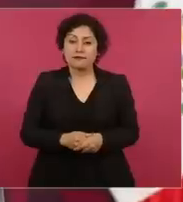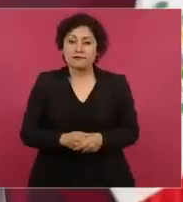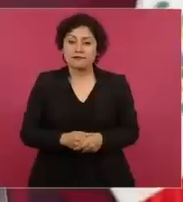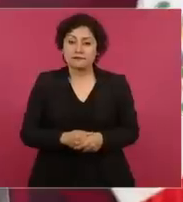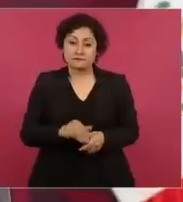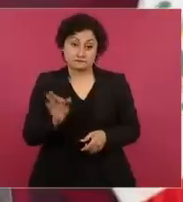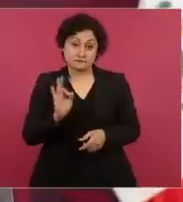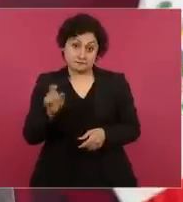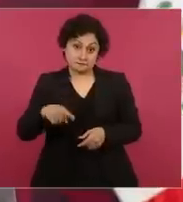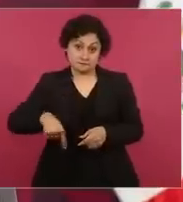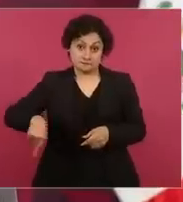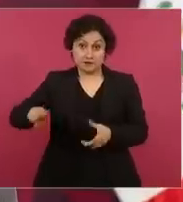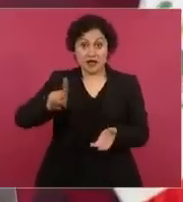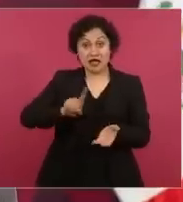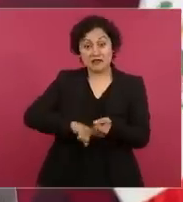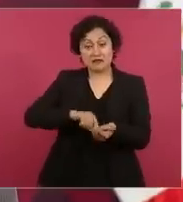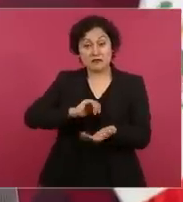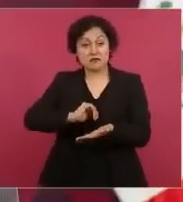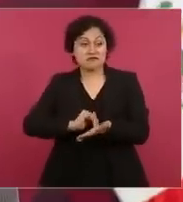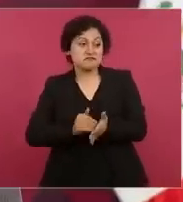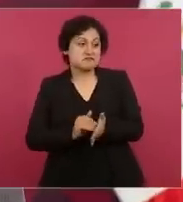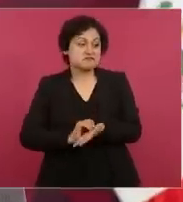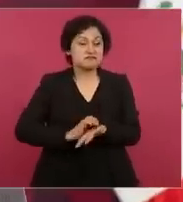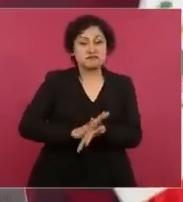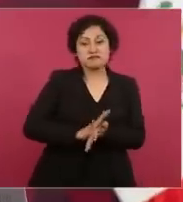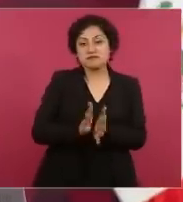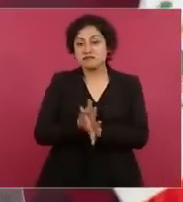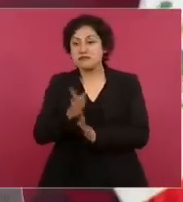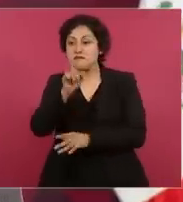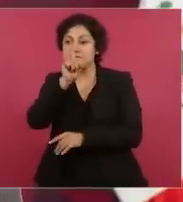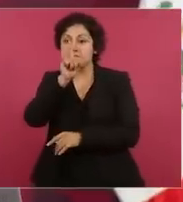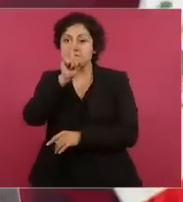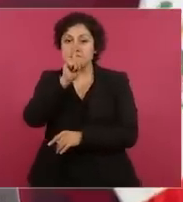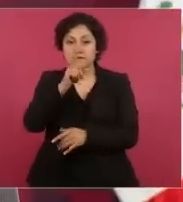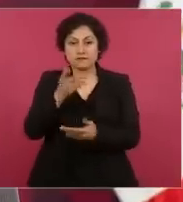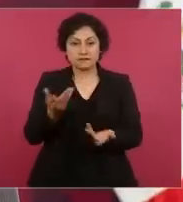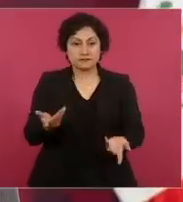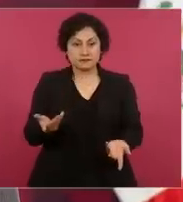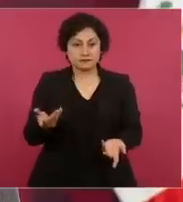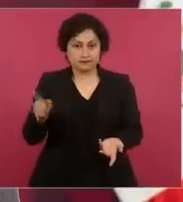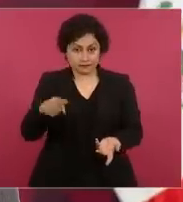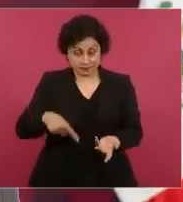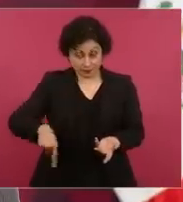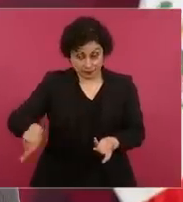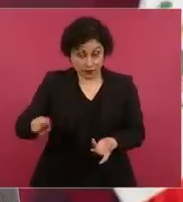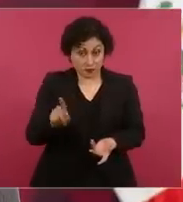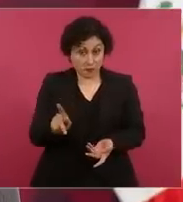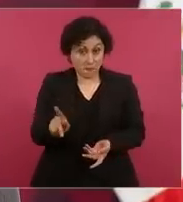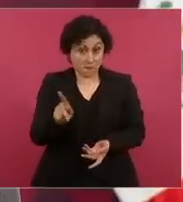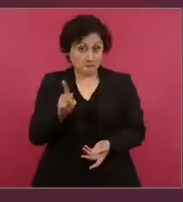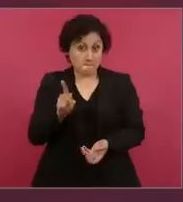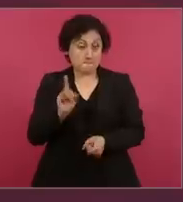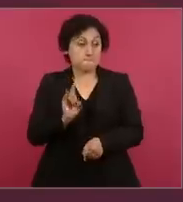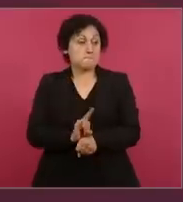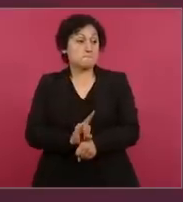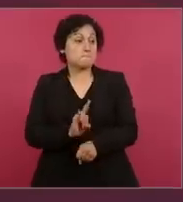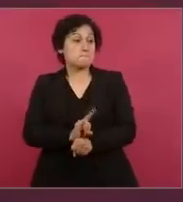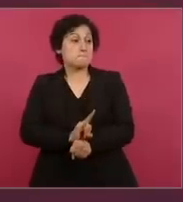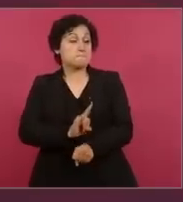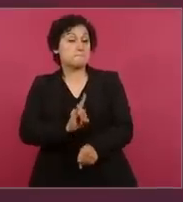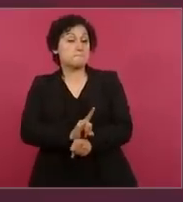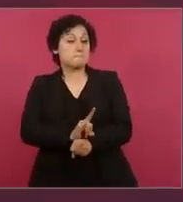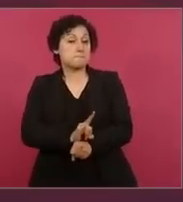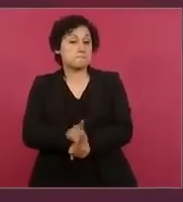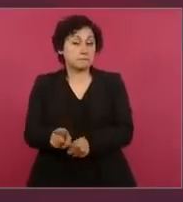estos simuladores, pseudo